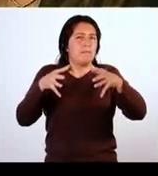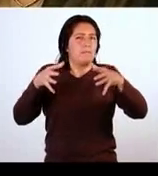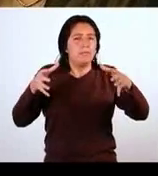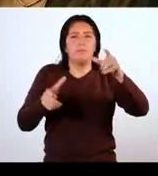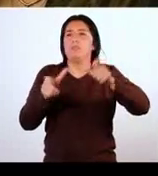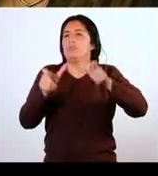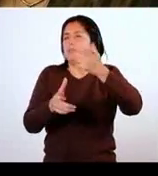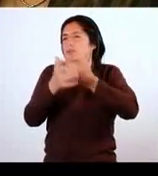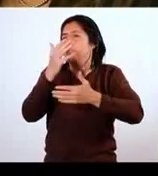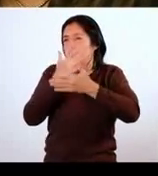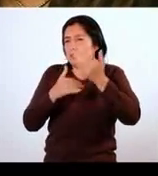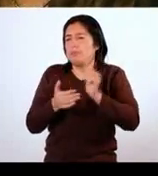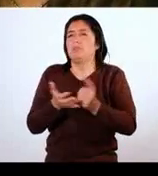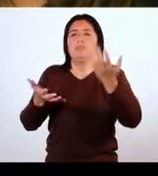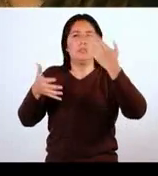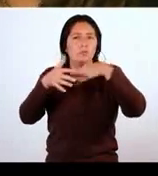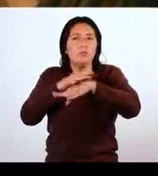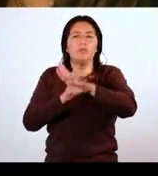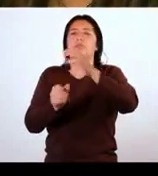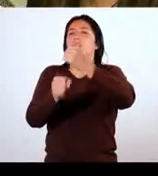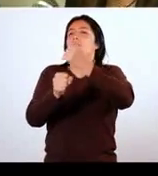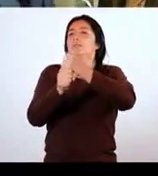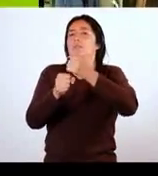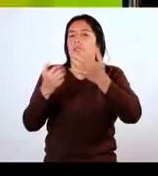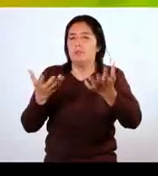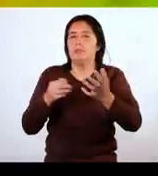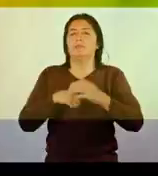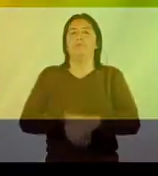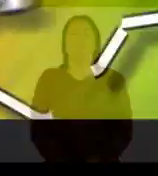de personas con discapacidad que se vienen incluyendo laboralmente.